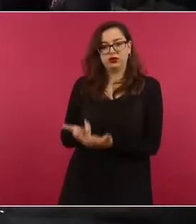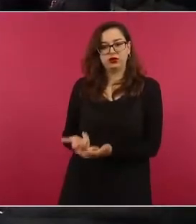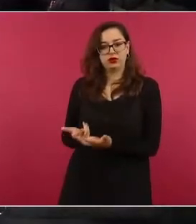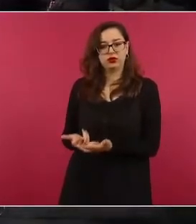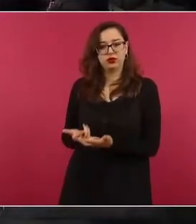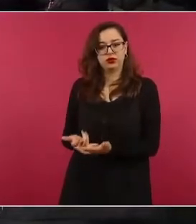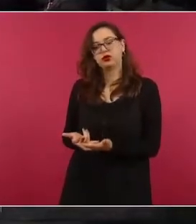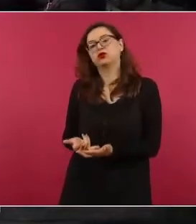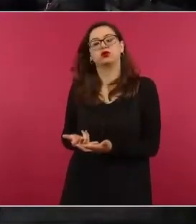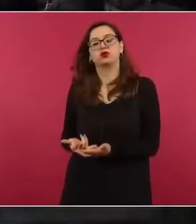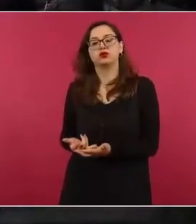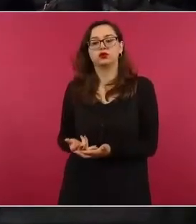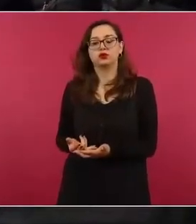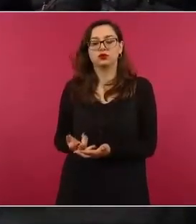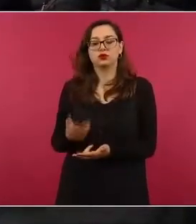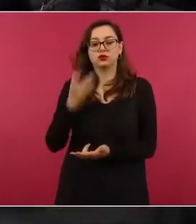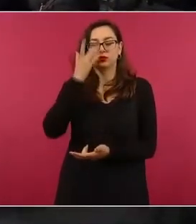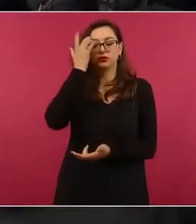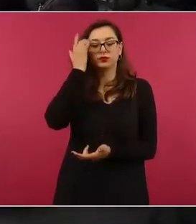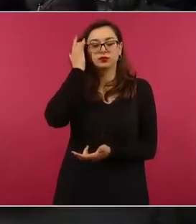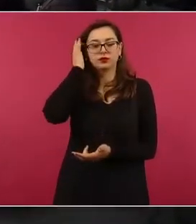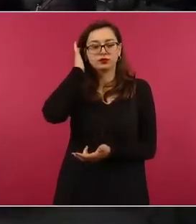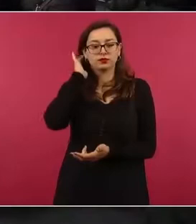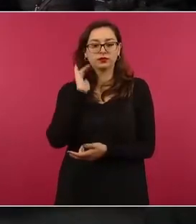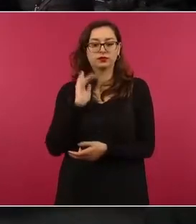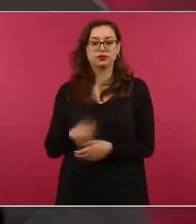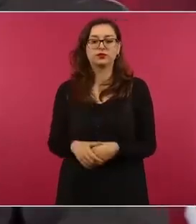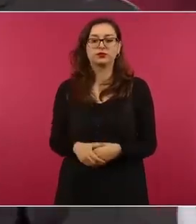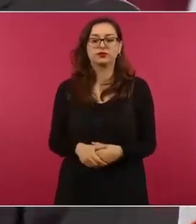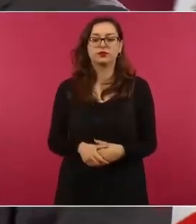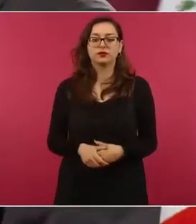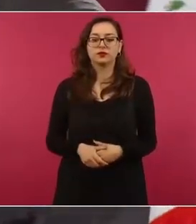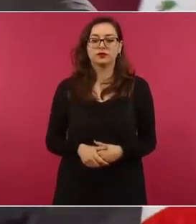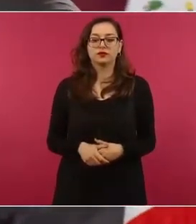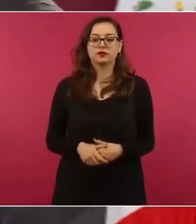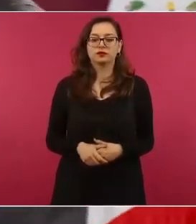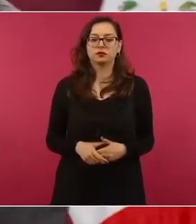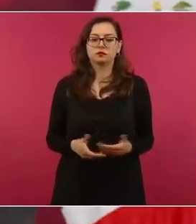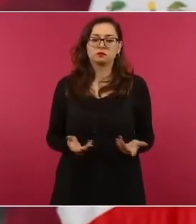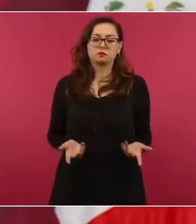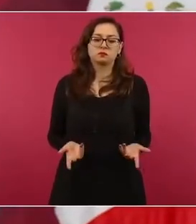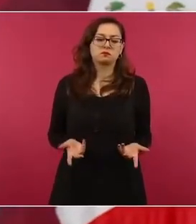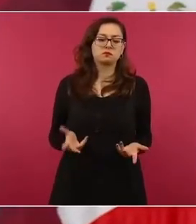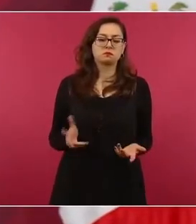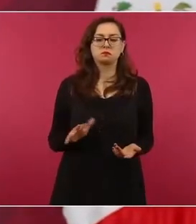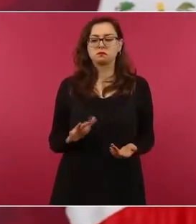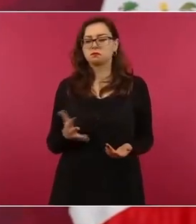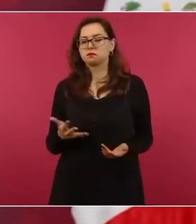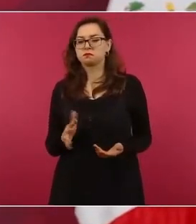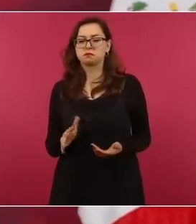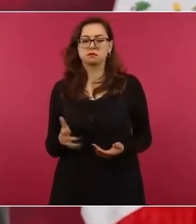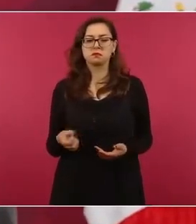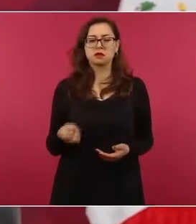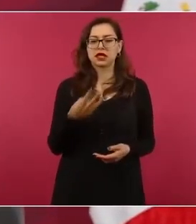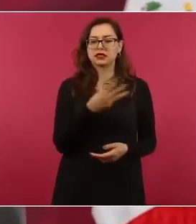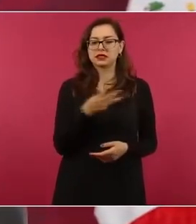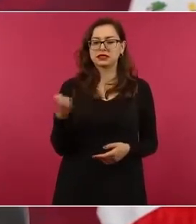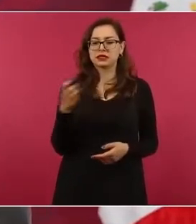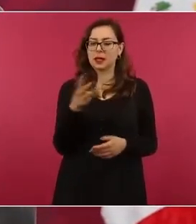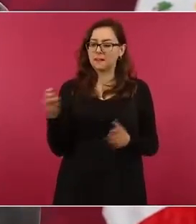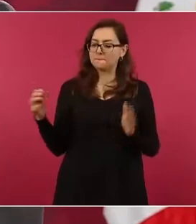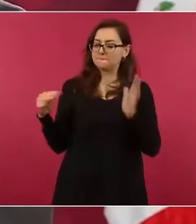Estamos destinando como 300 mil